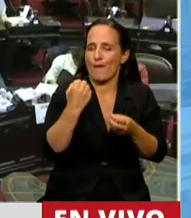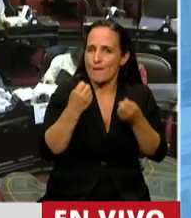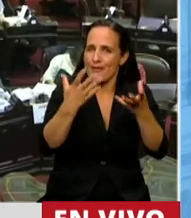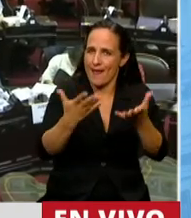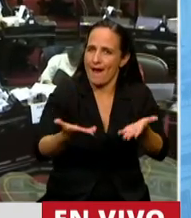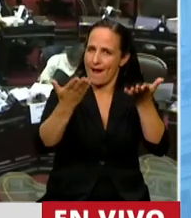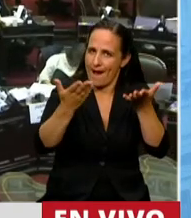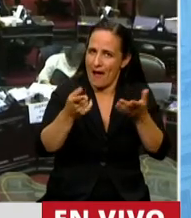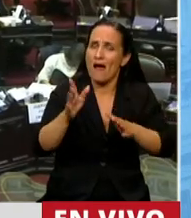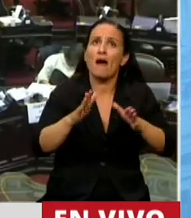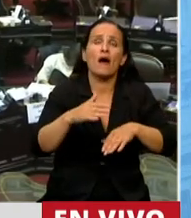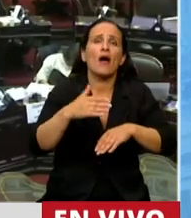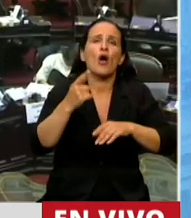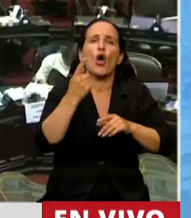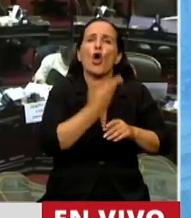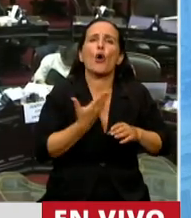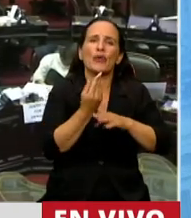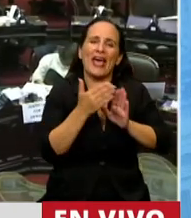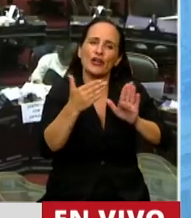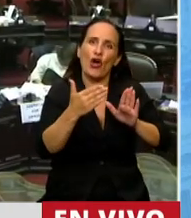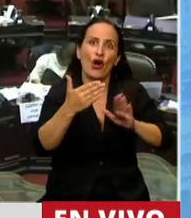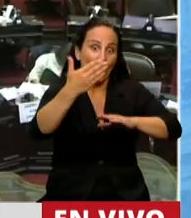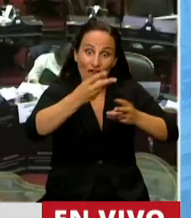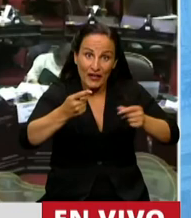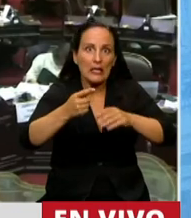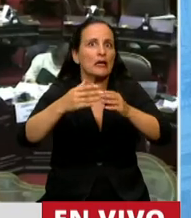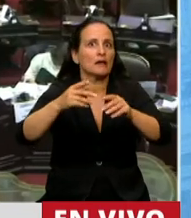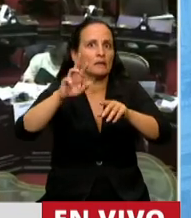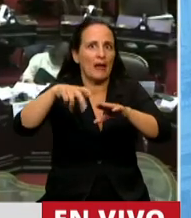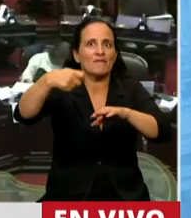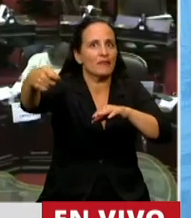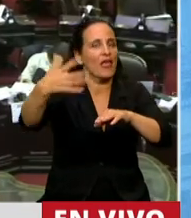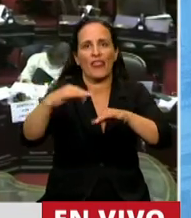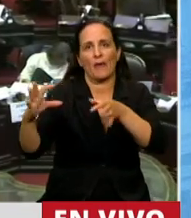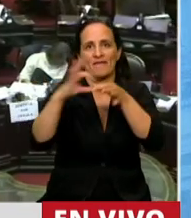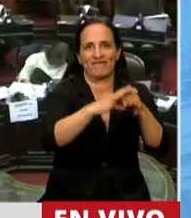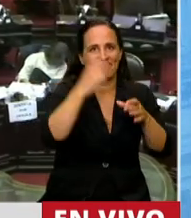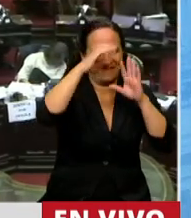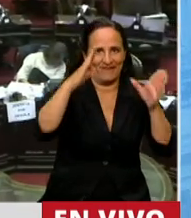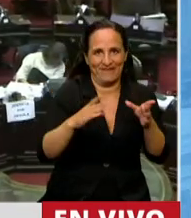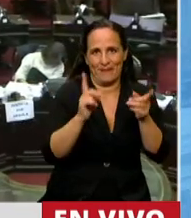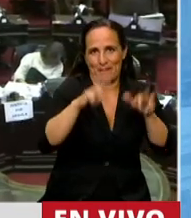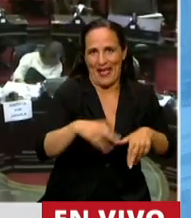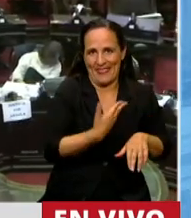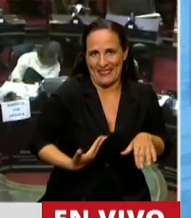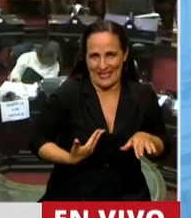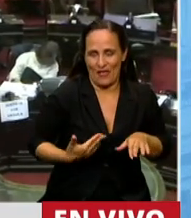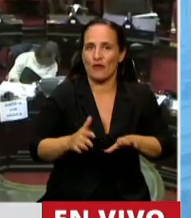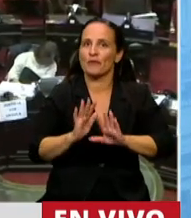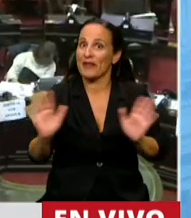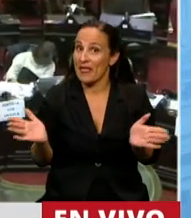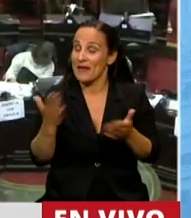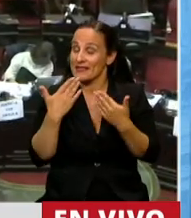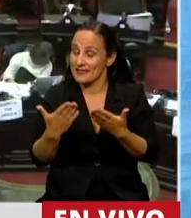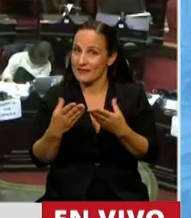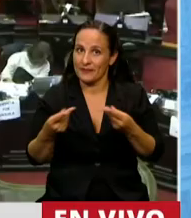plazos que exceden un periodo de gobierno sean efectivamente políticas de Estado. De mi parte, nada más, presidente, y